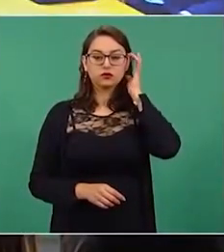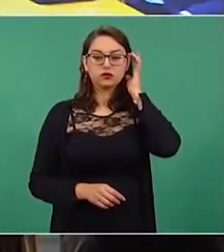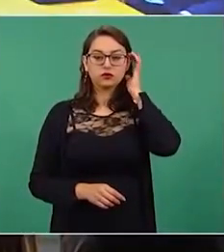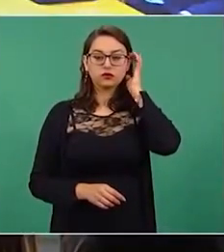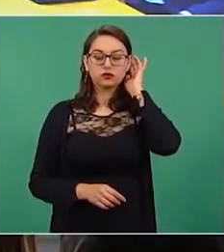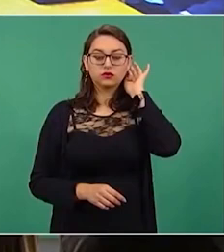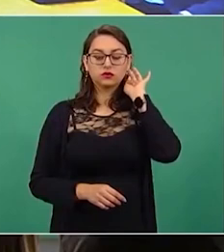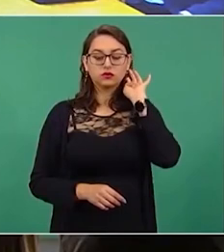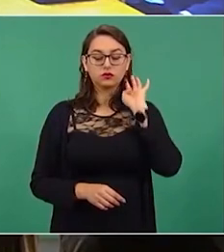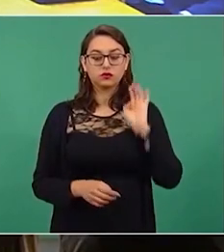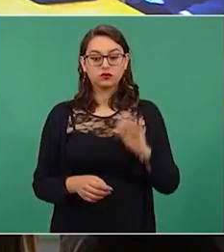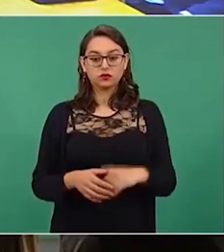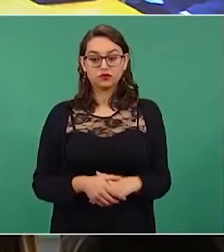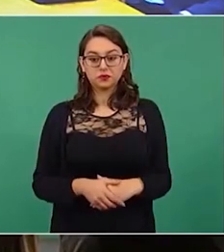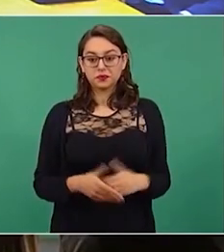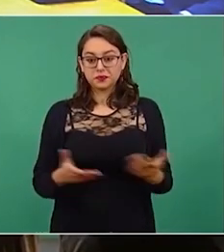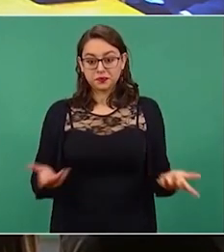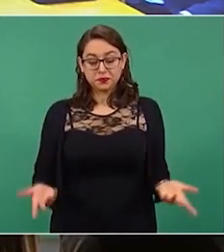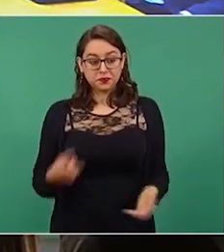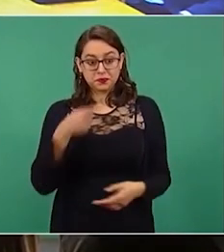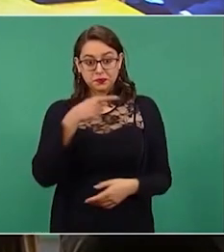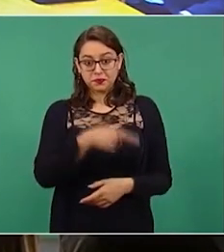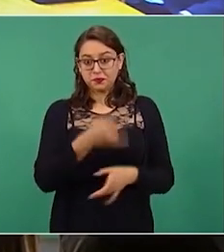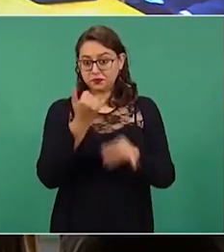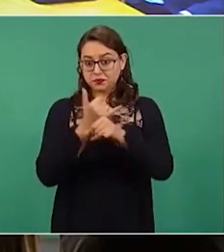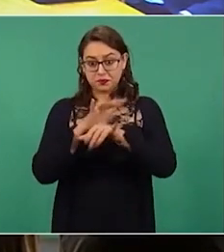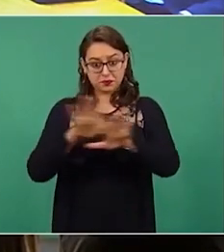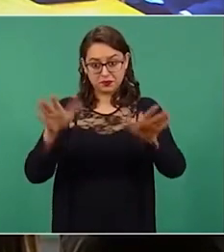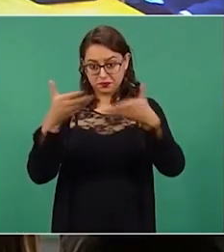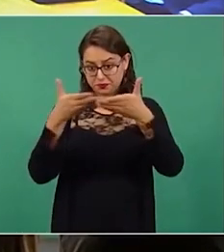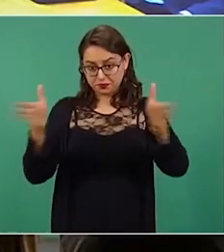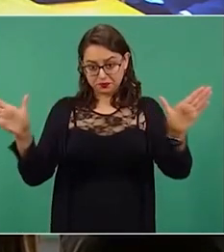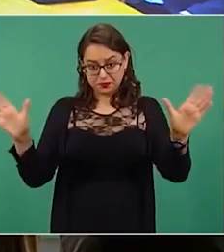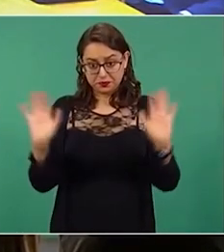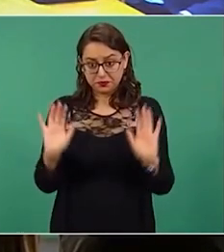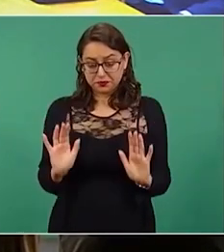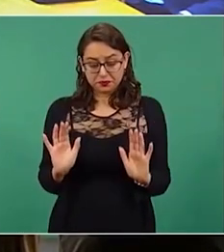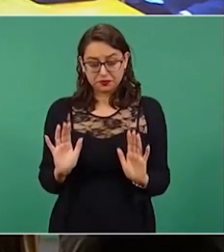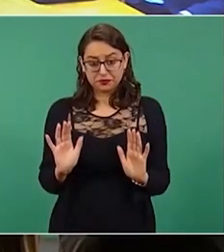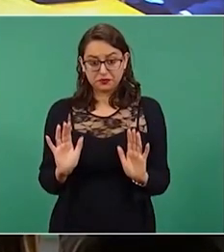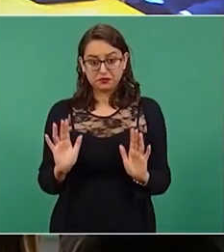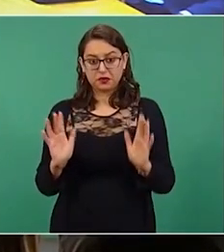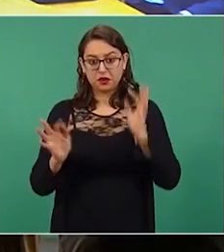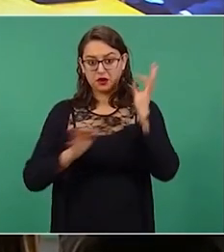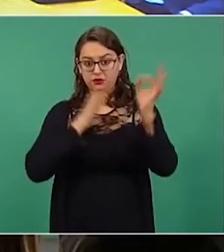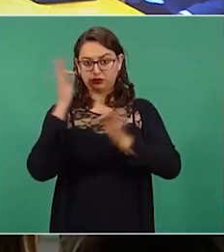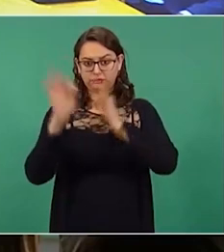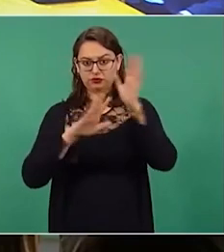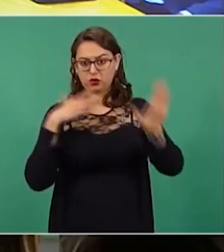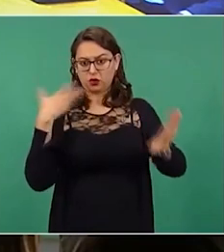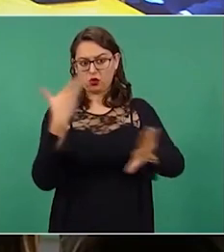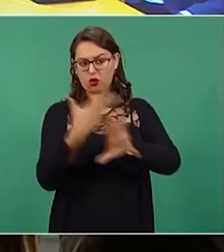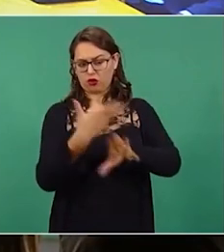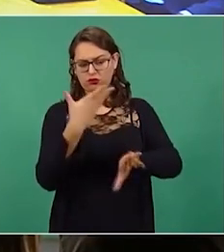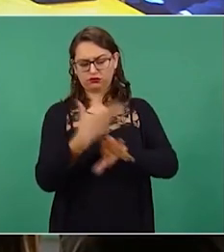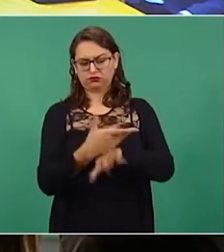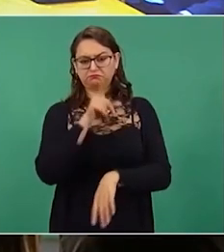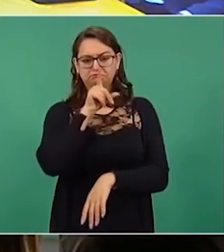La vida pública es pública, no es ninguna campaña en contra. La verdad es que